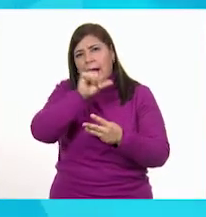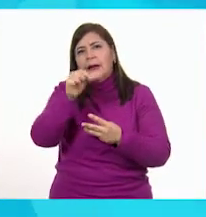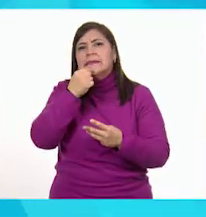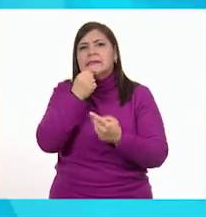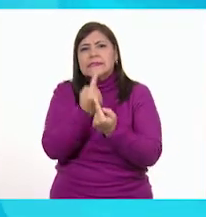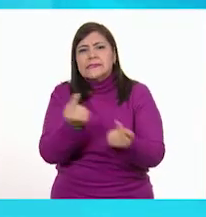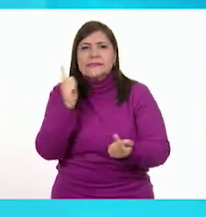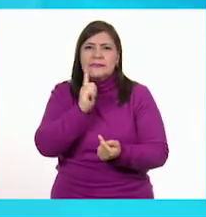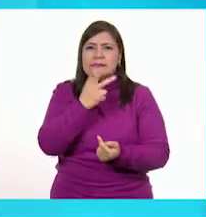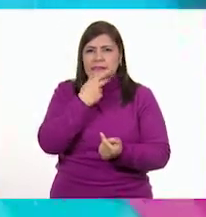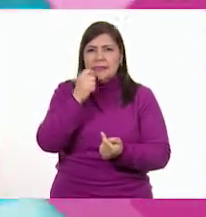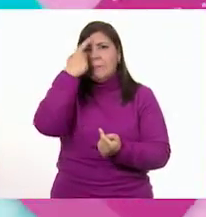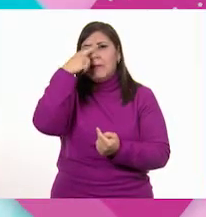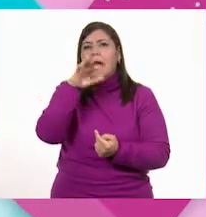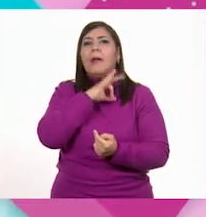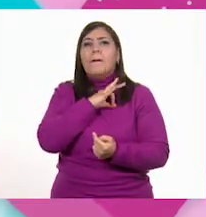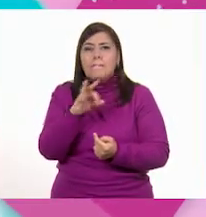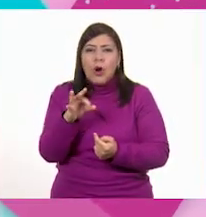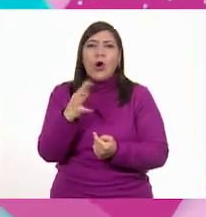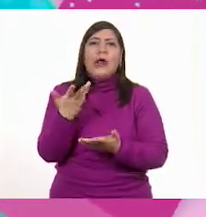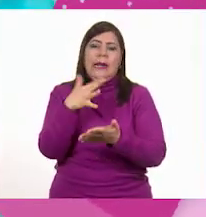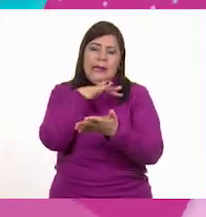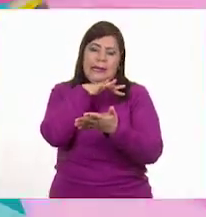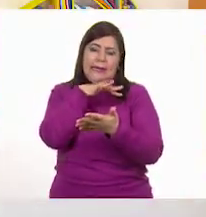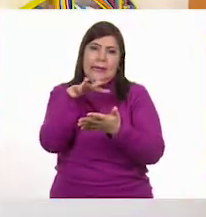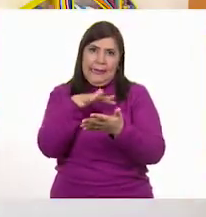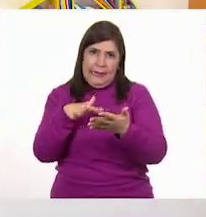para invitarlos a leer el conejo?